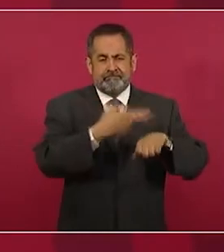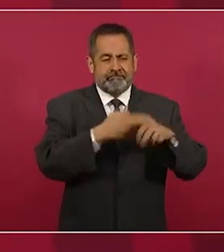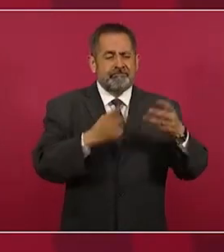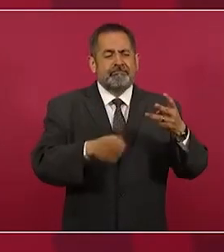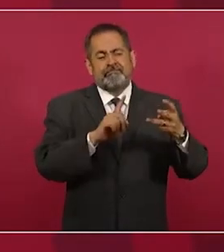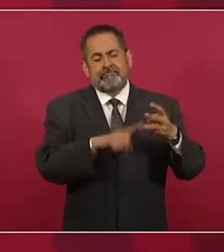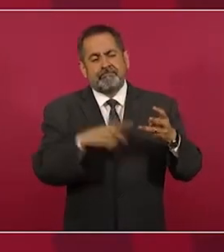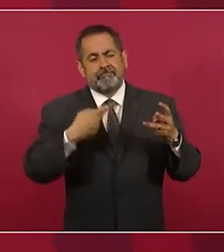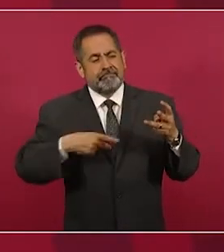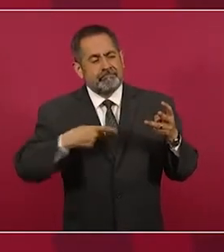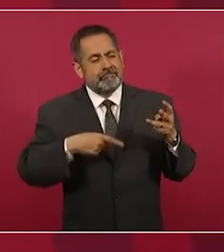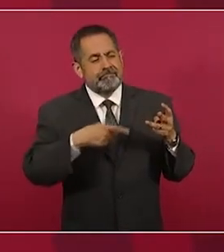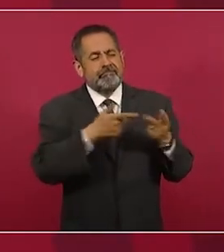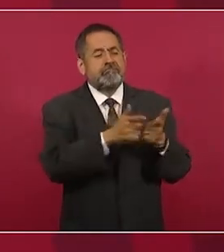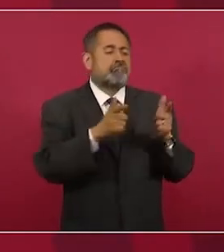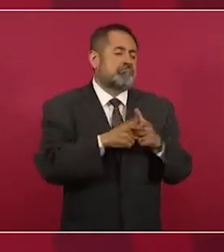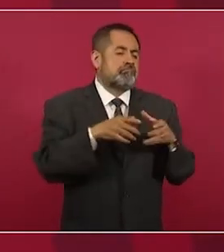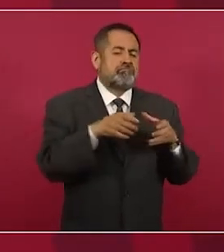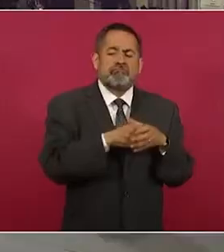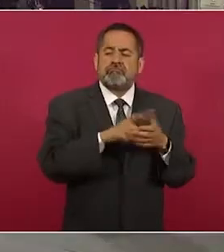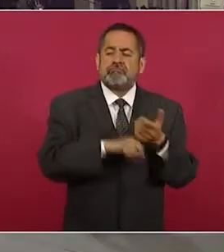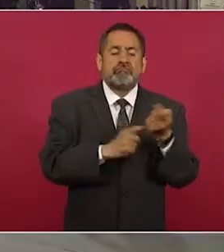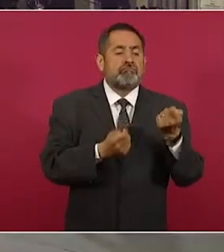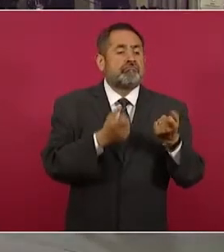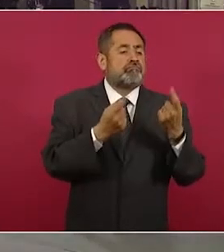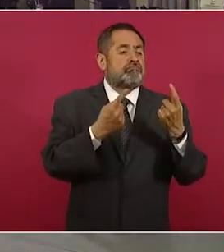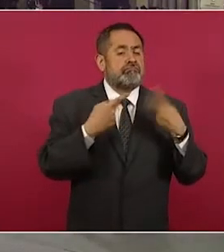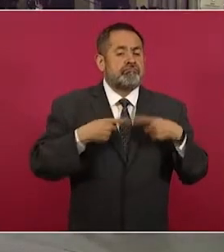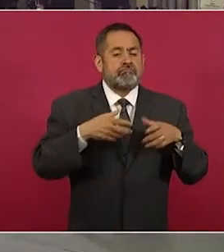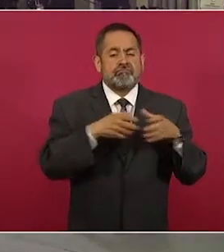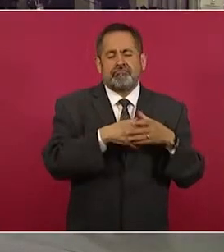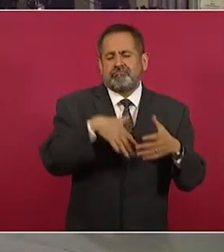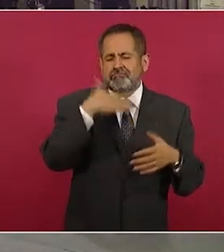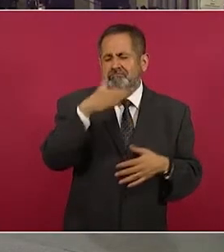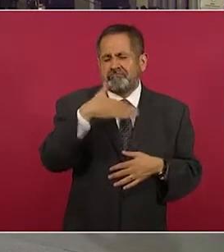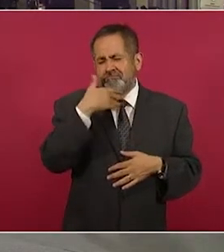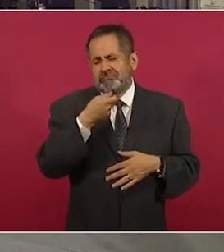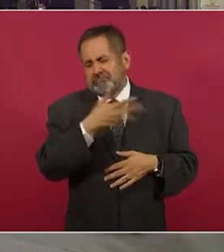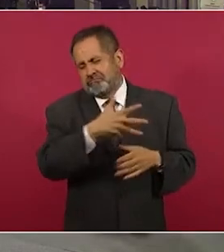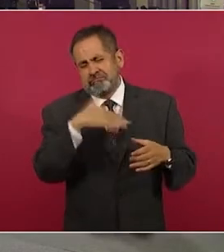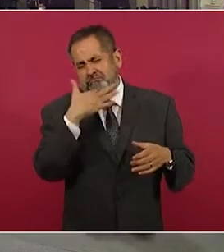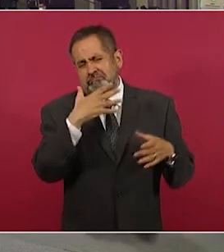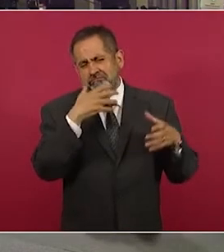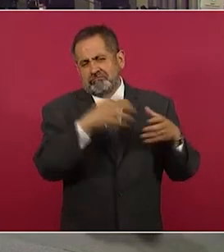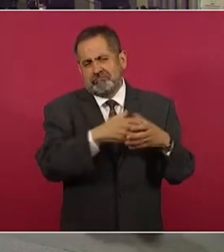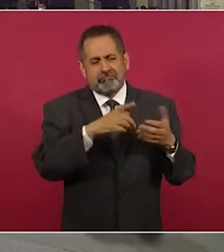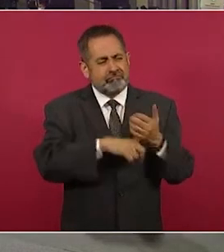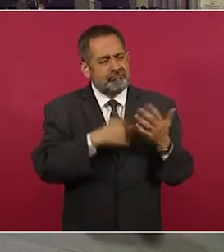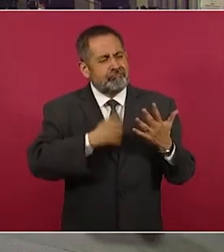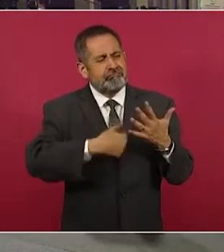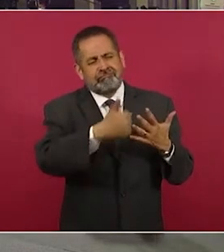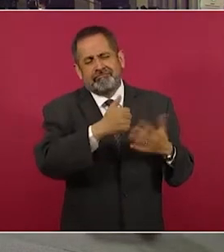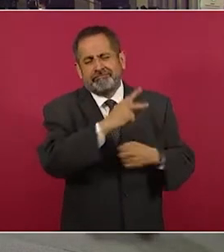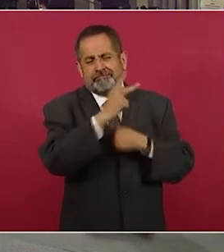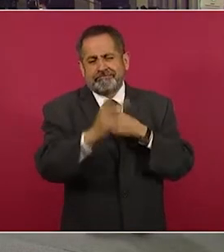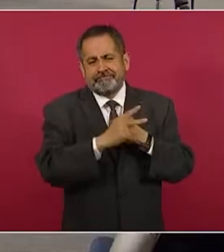intereses oligárquicos y oligárquicos corruptos de cada país.